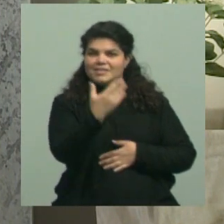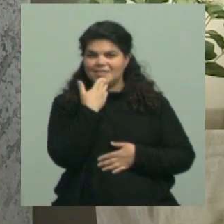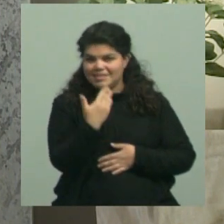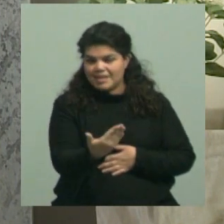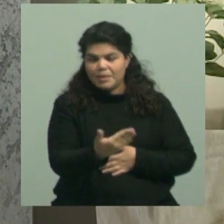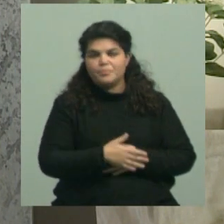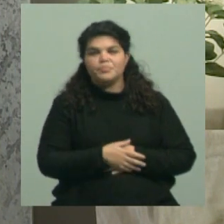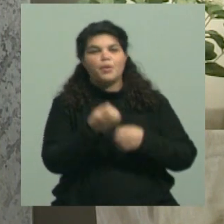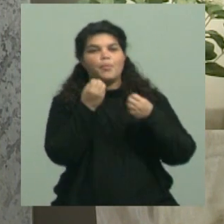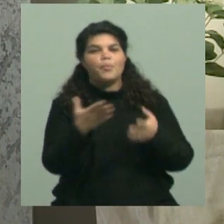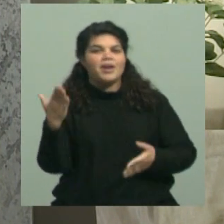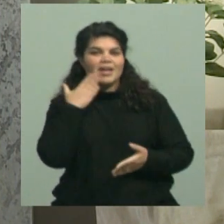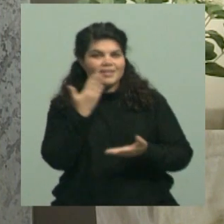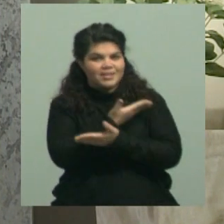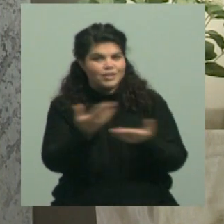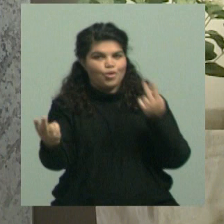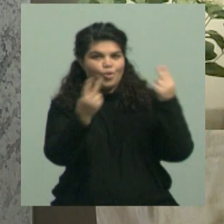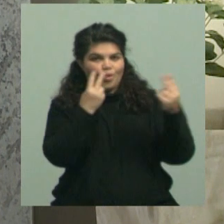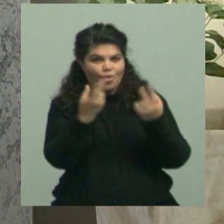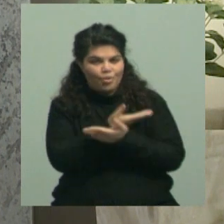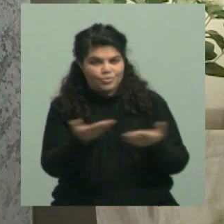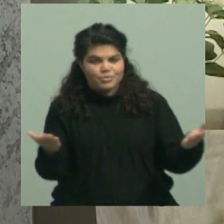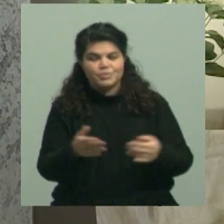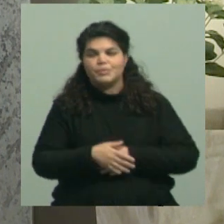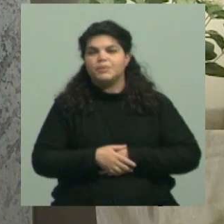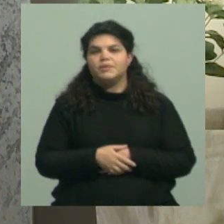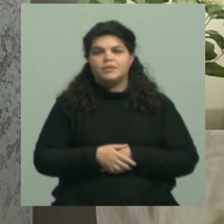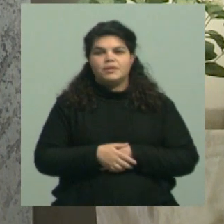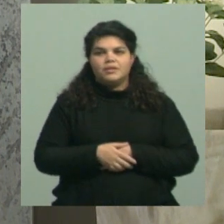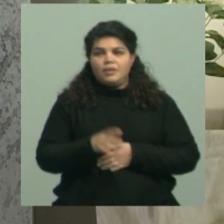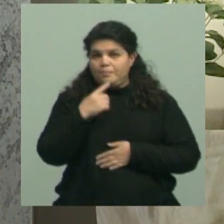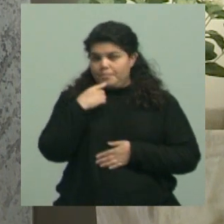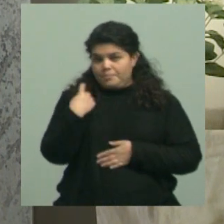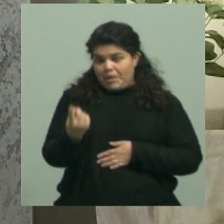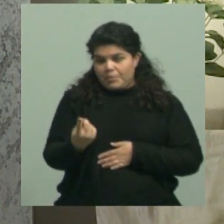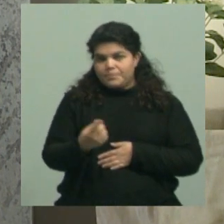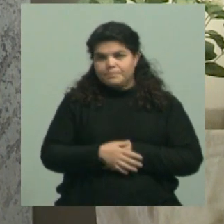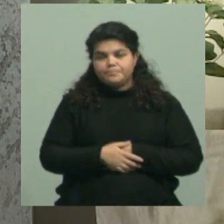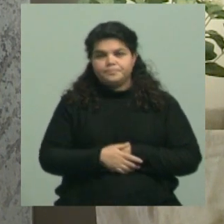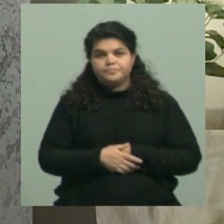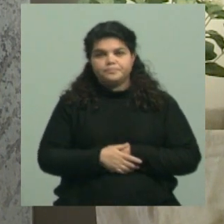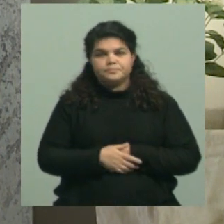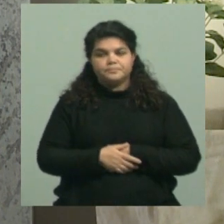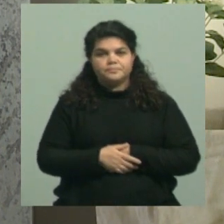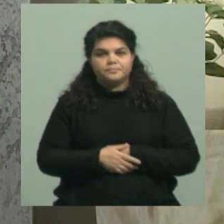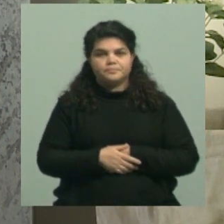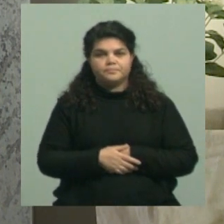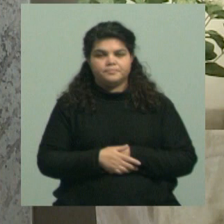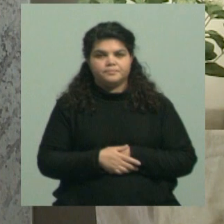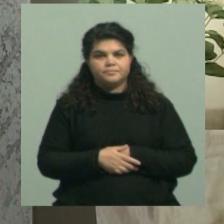Buenas tardes para toda la audiencia. Bueno, queríamos preguntarle, rectora, ¿cómo es el panorama? Sabemos que